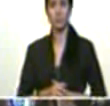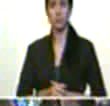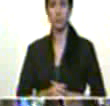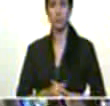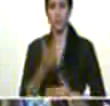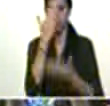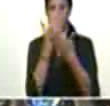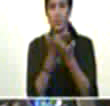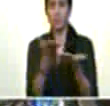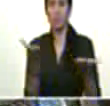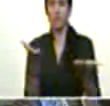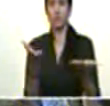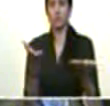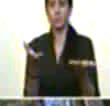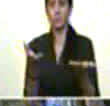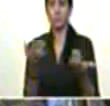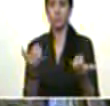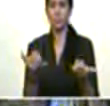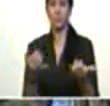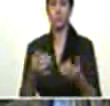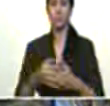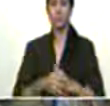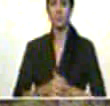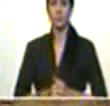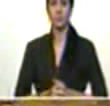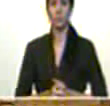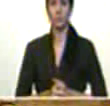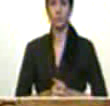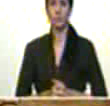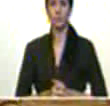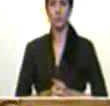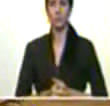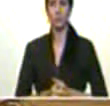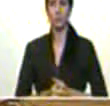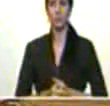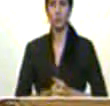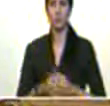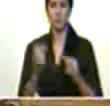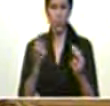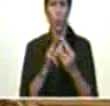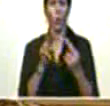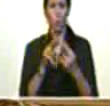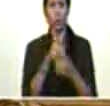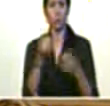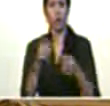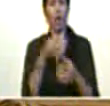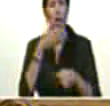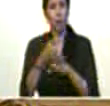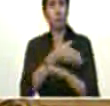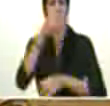frente a la situación conocida y descrita